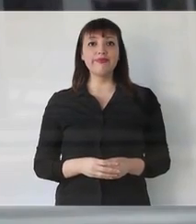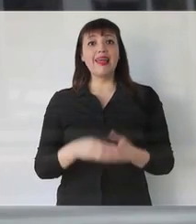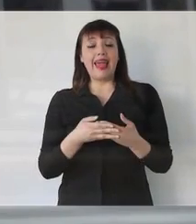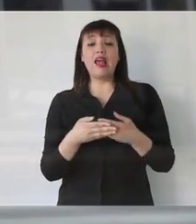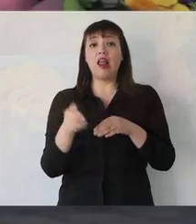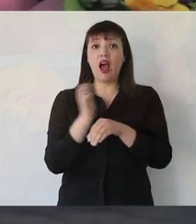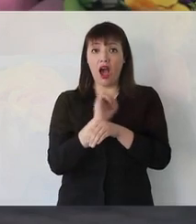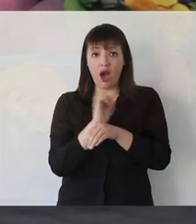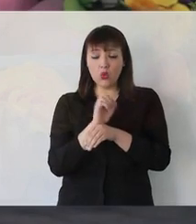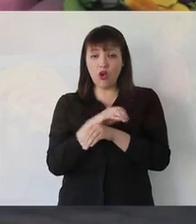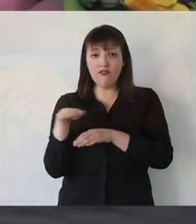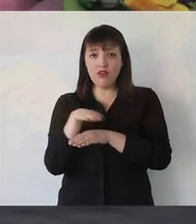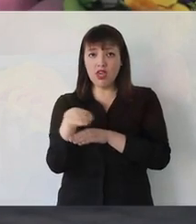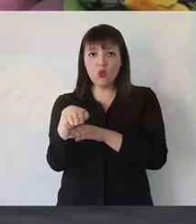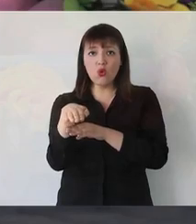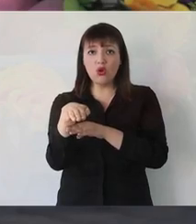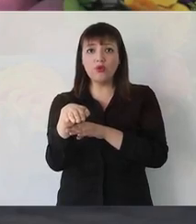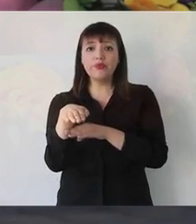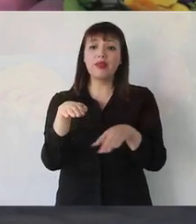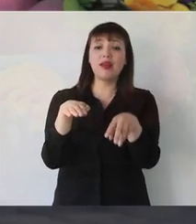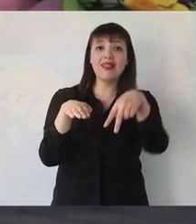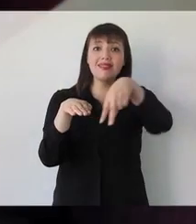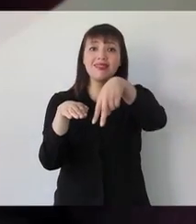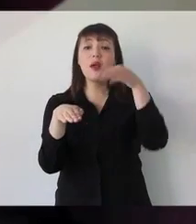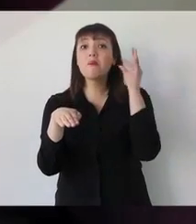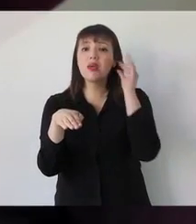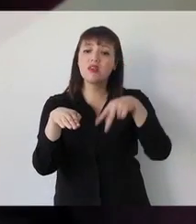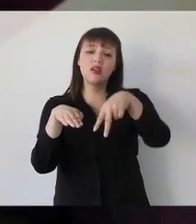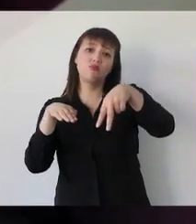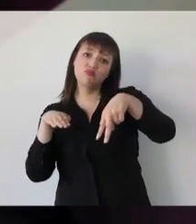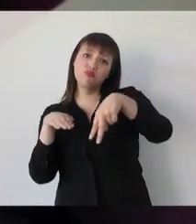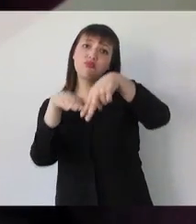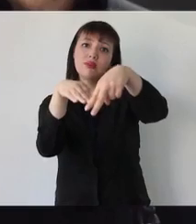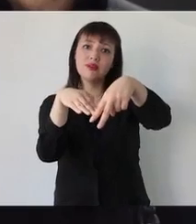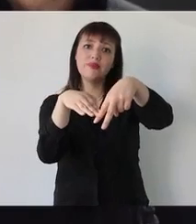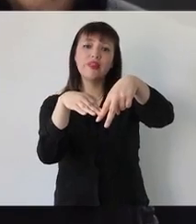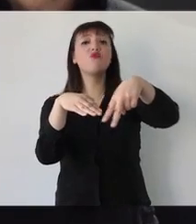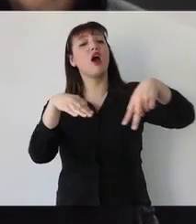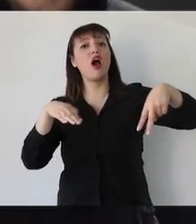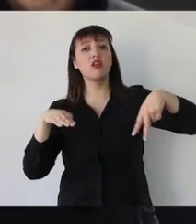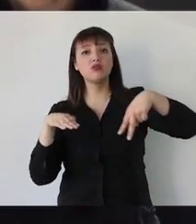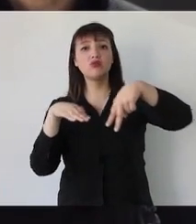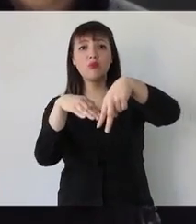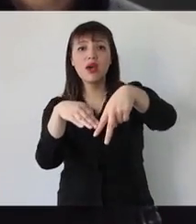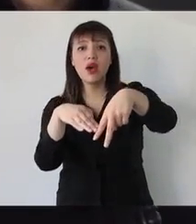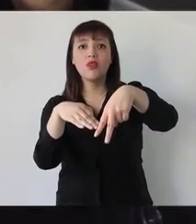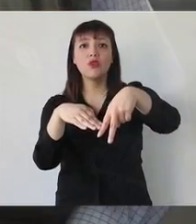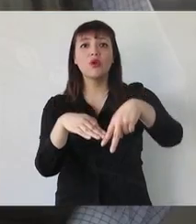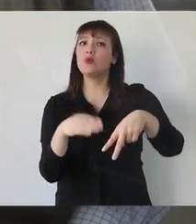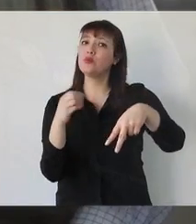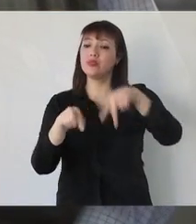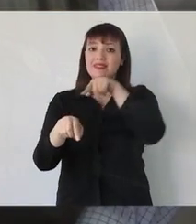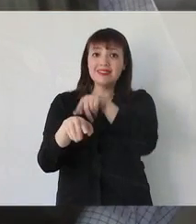El vehículo que se le llevó por delante no respetó las señales. Fue atropellado por un